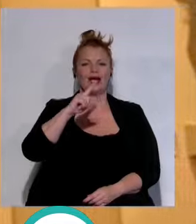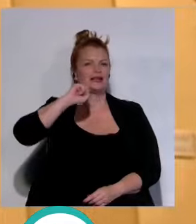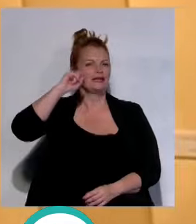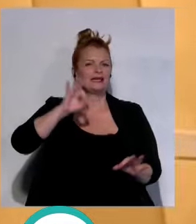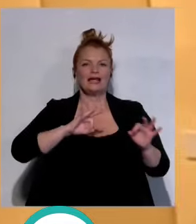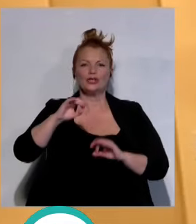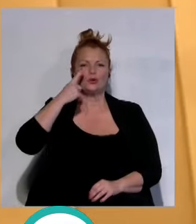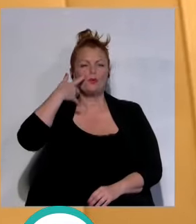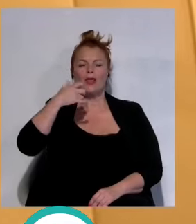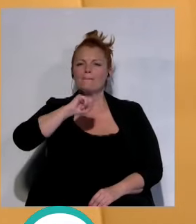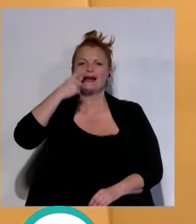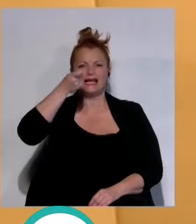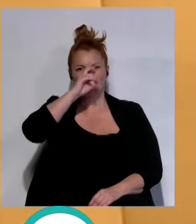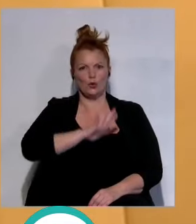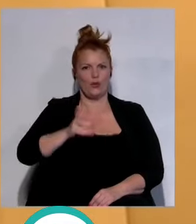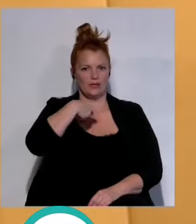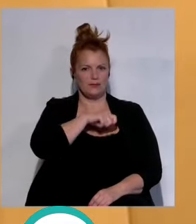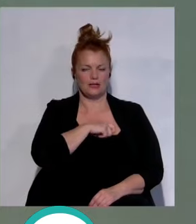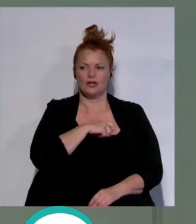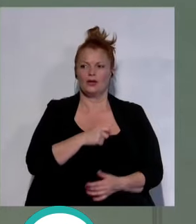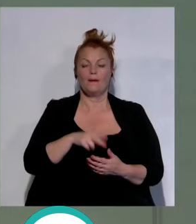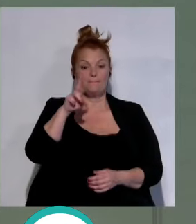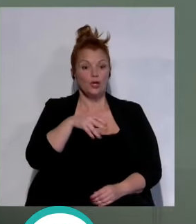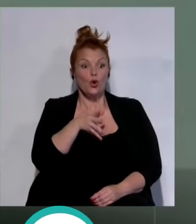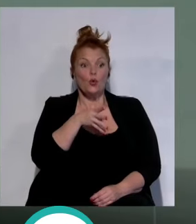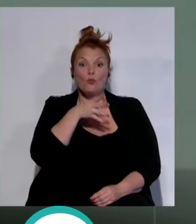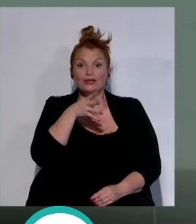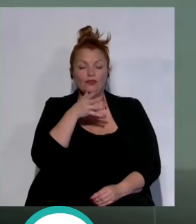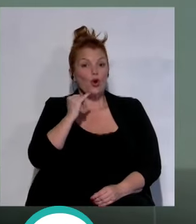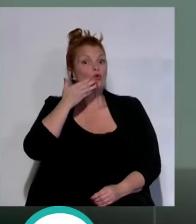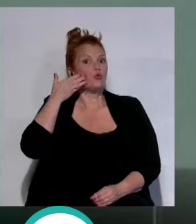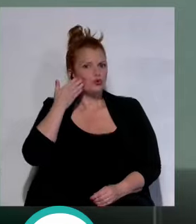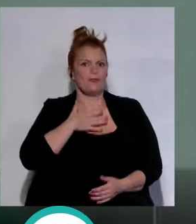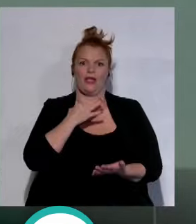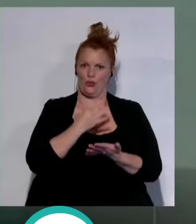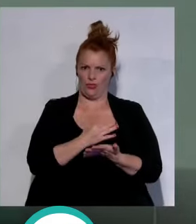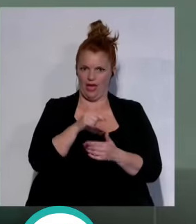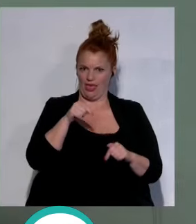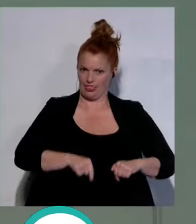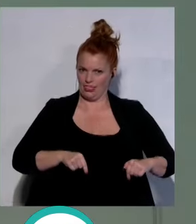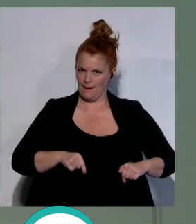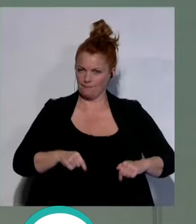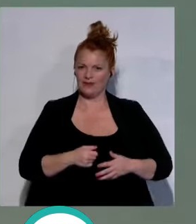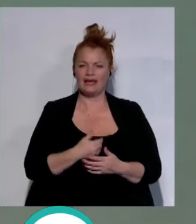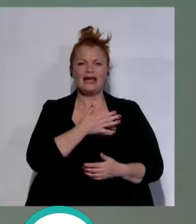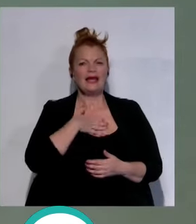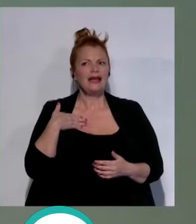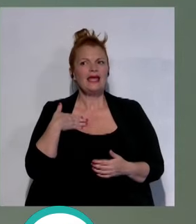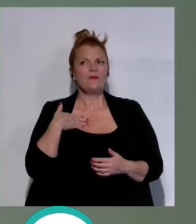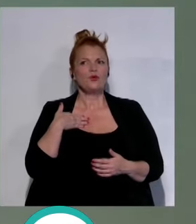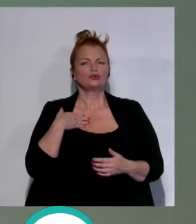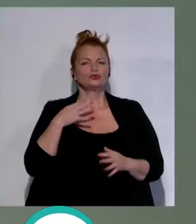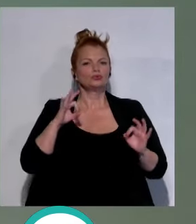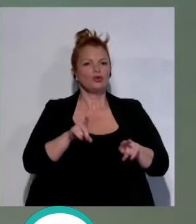antiguo de España y uno de los grandes motivos de orgullo para esta ciudad y no queríamos desaprovechar esta